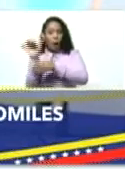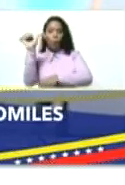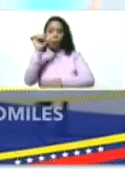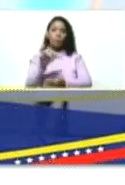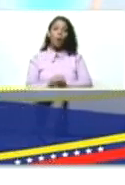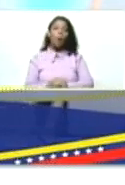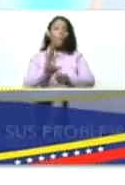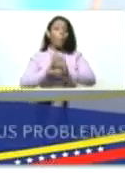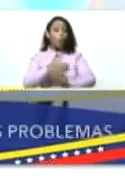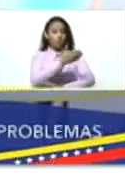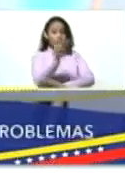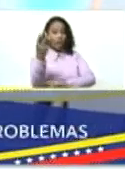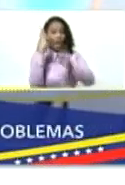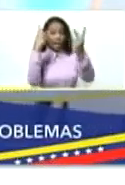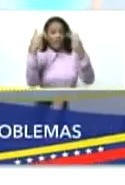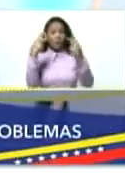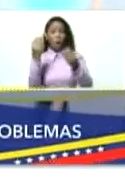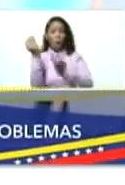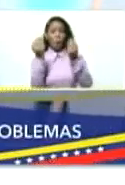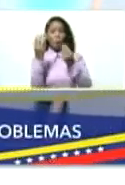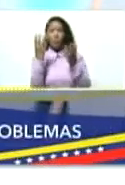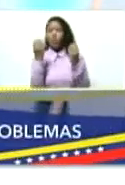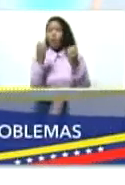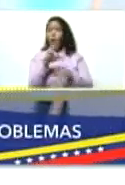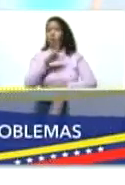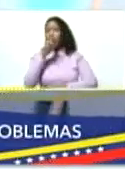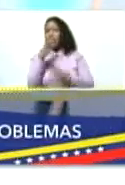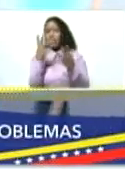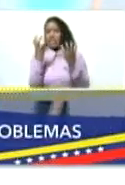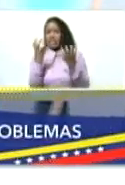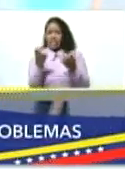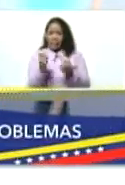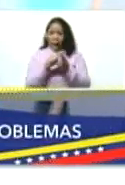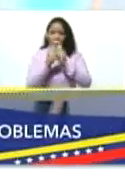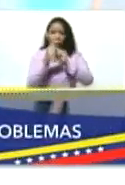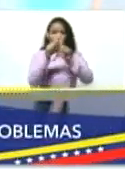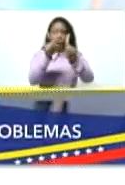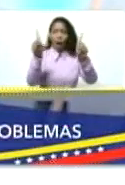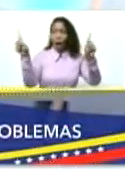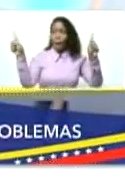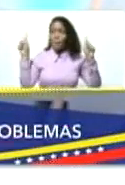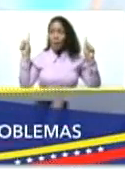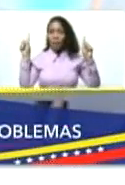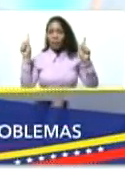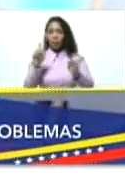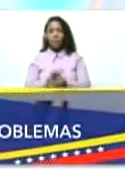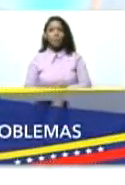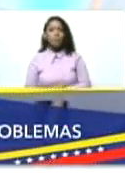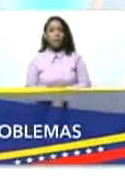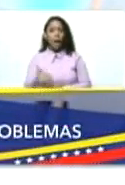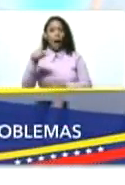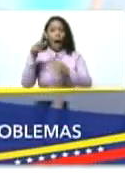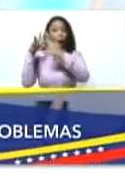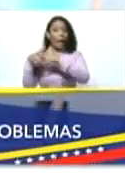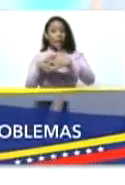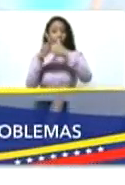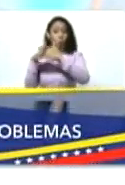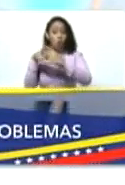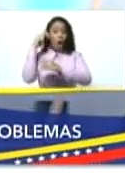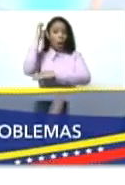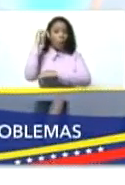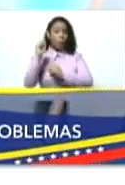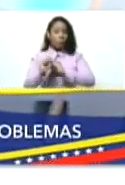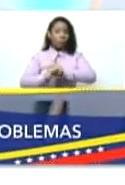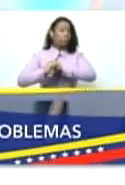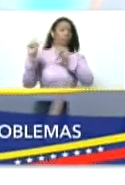Bueno, porque ustedes ven las tremendas sequías que ha originado el cambio climático en Estados Unidos y Europa. Es